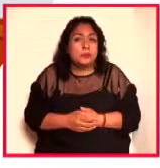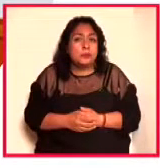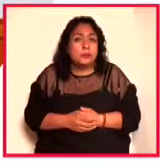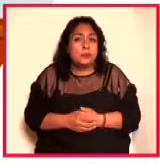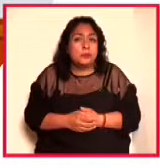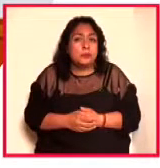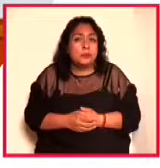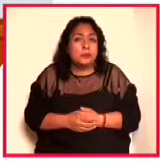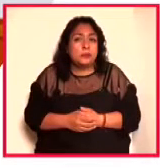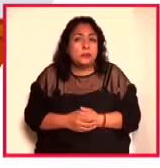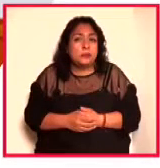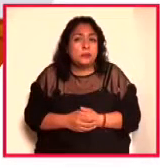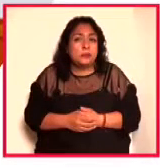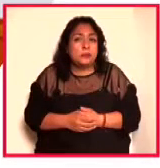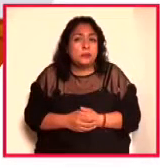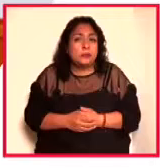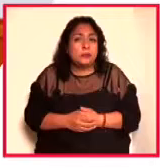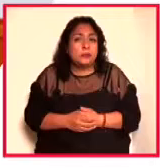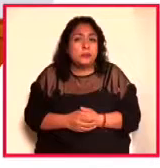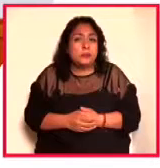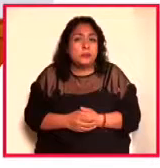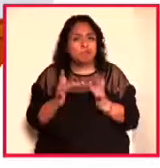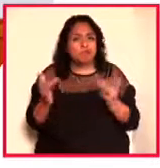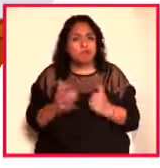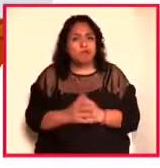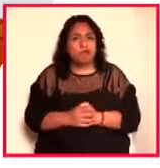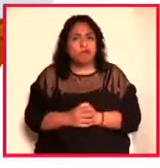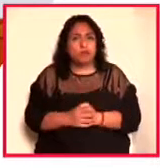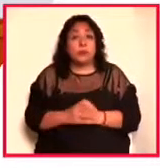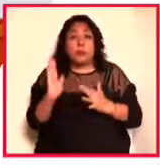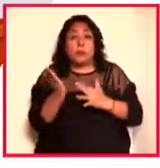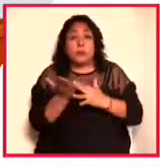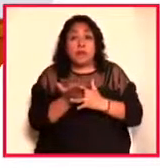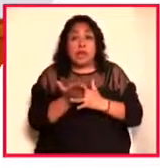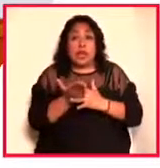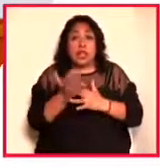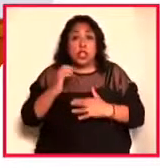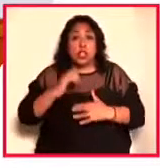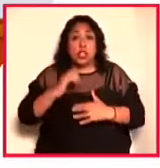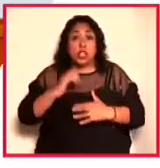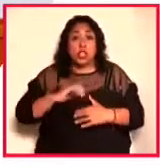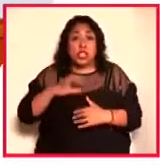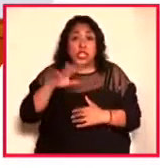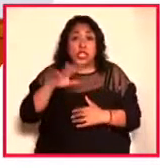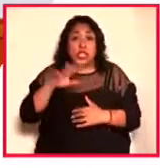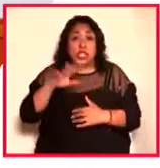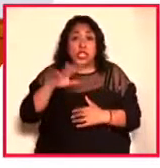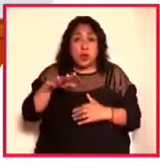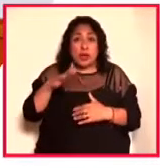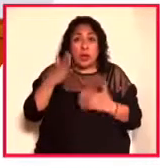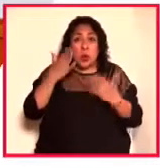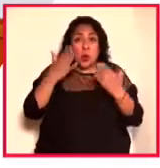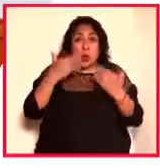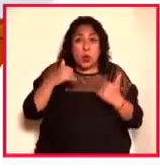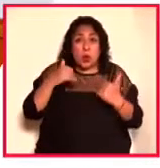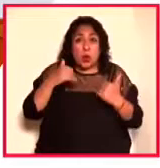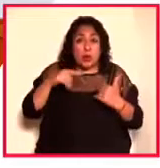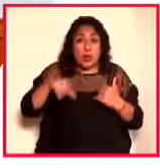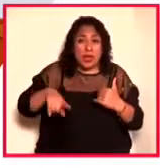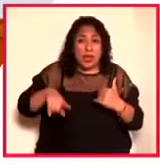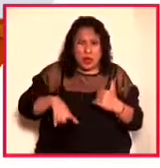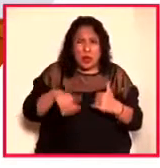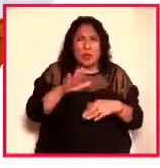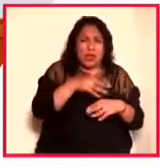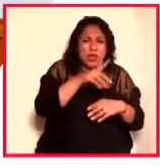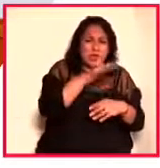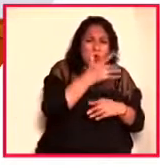su obra magnífica del liberalismo mexicano, tres volúmenes, publicada entre 57 y 61, lo hizo